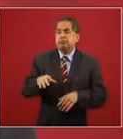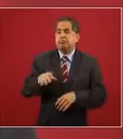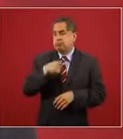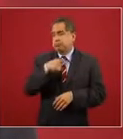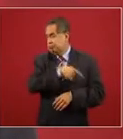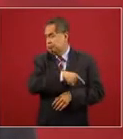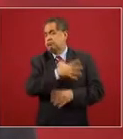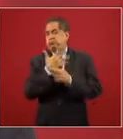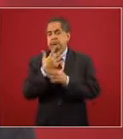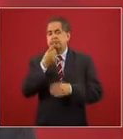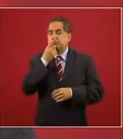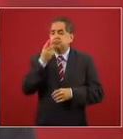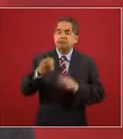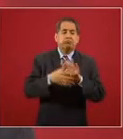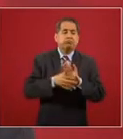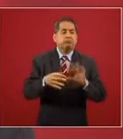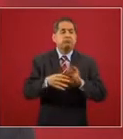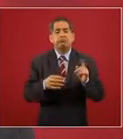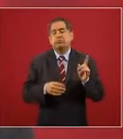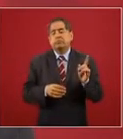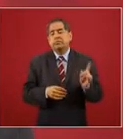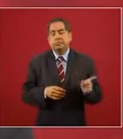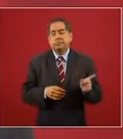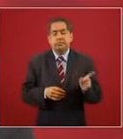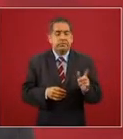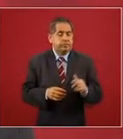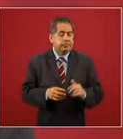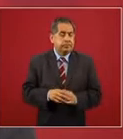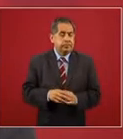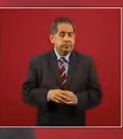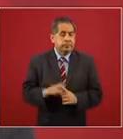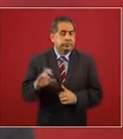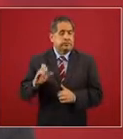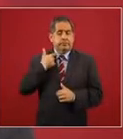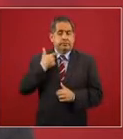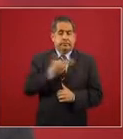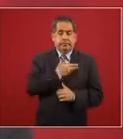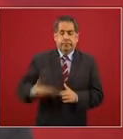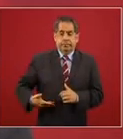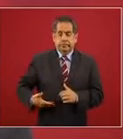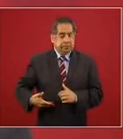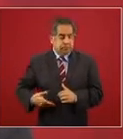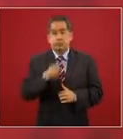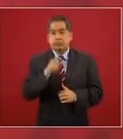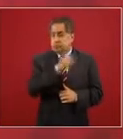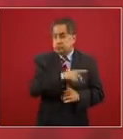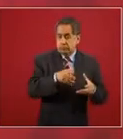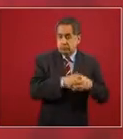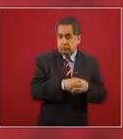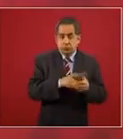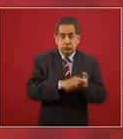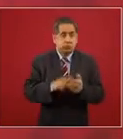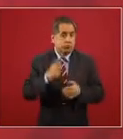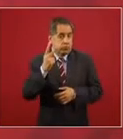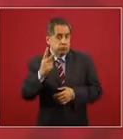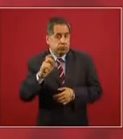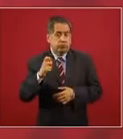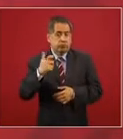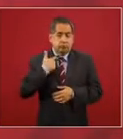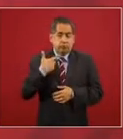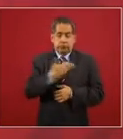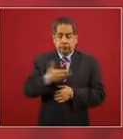a expresidentes a dos expresidentes